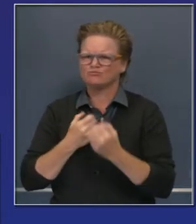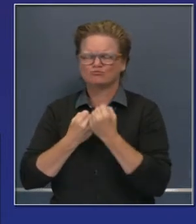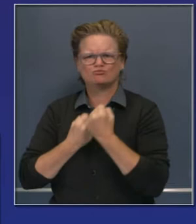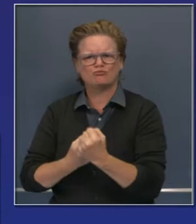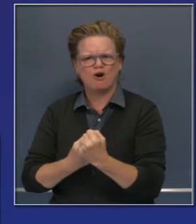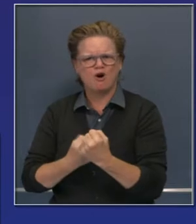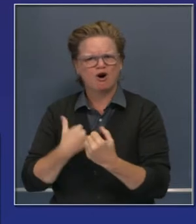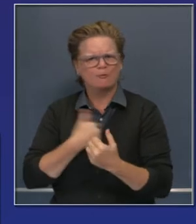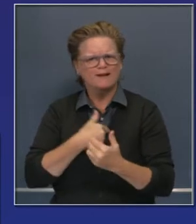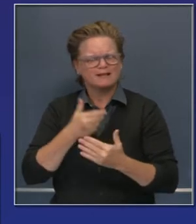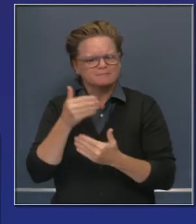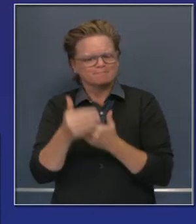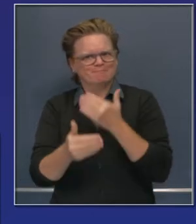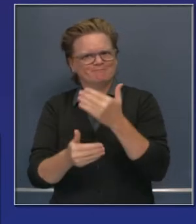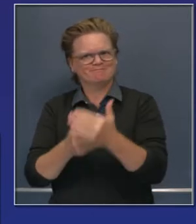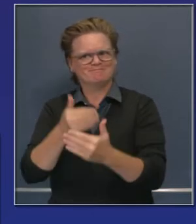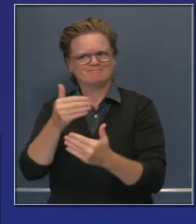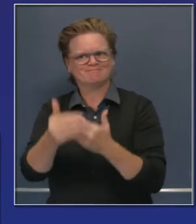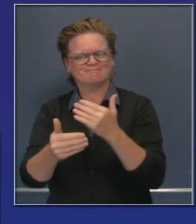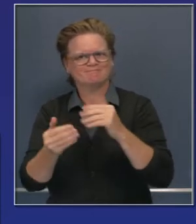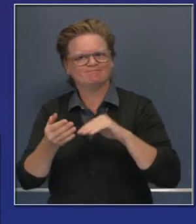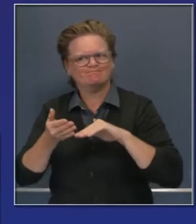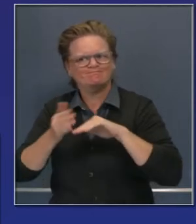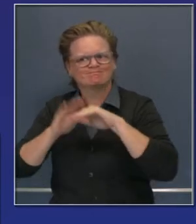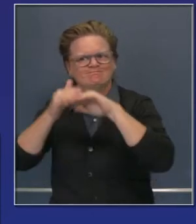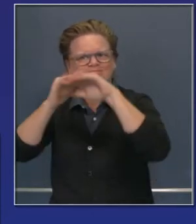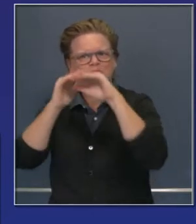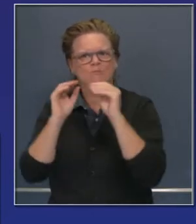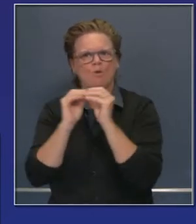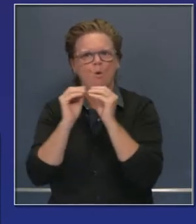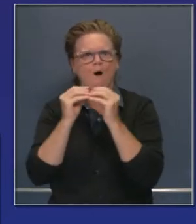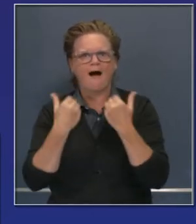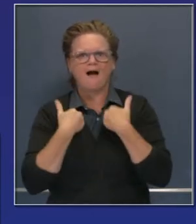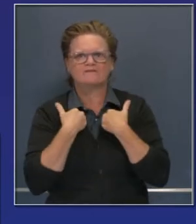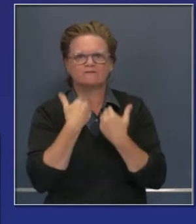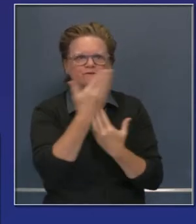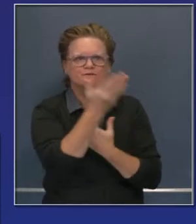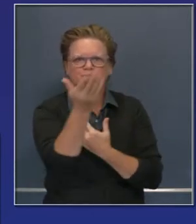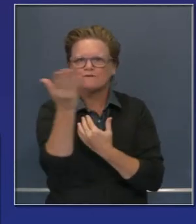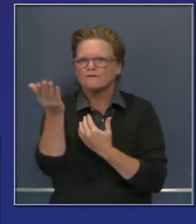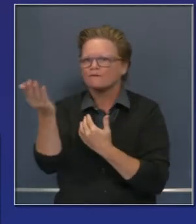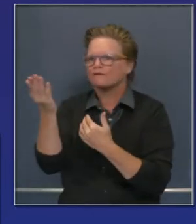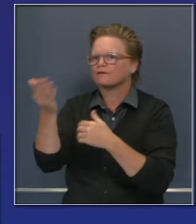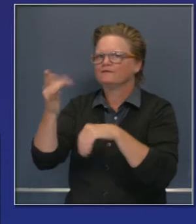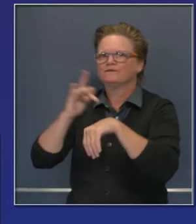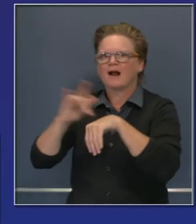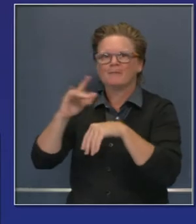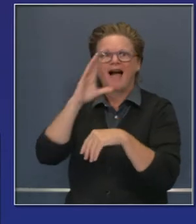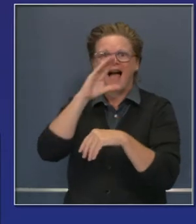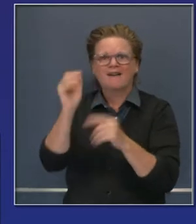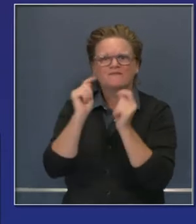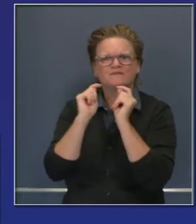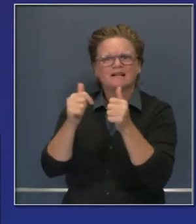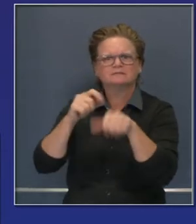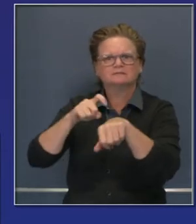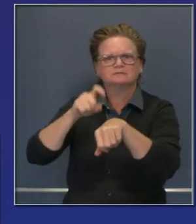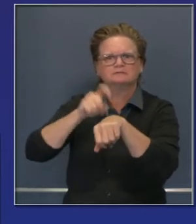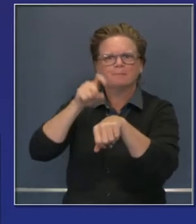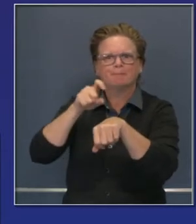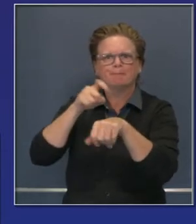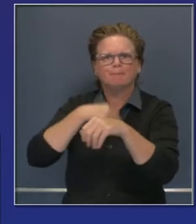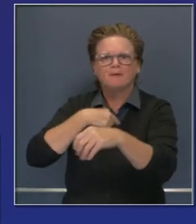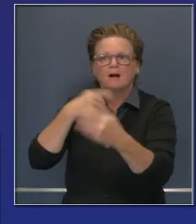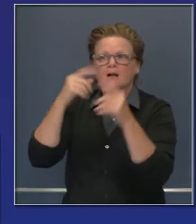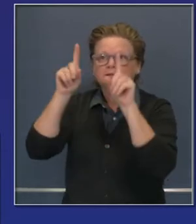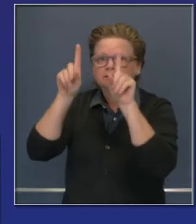que queremos seguir adelante y aumentar el número de disponibilidad de pruebas y también mejorar el